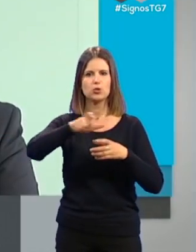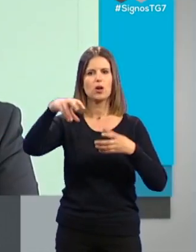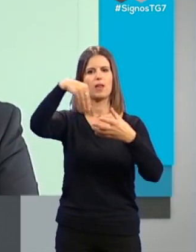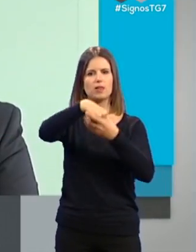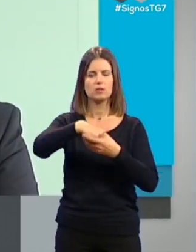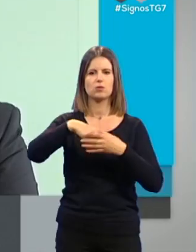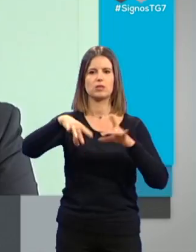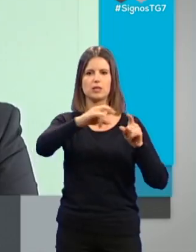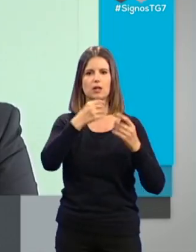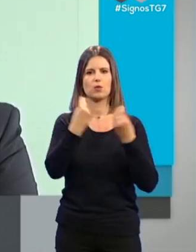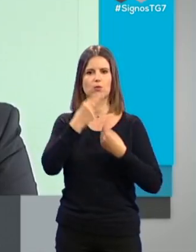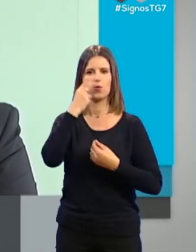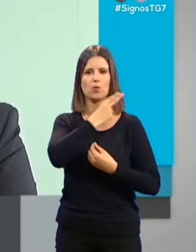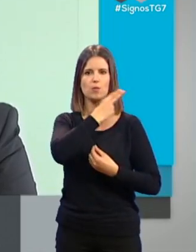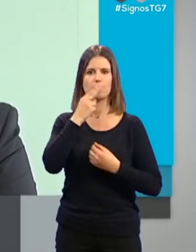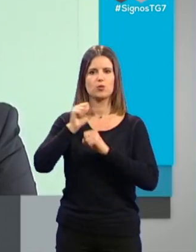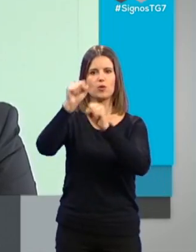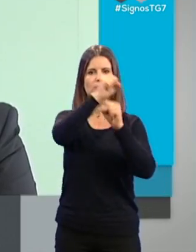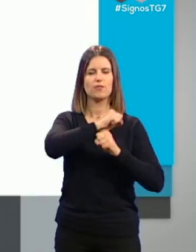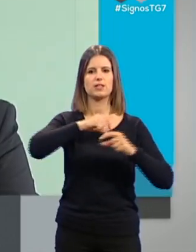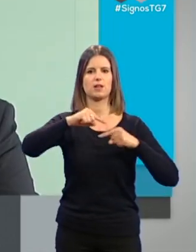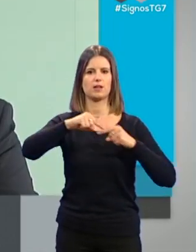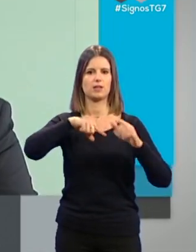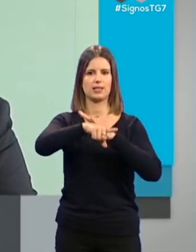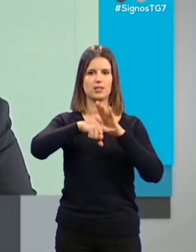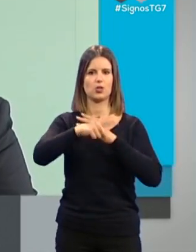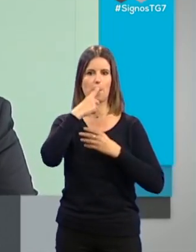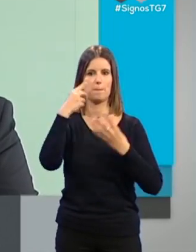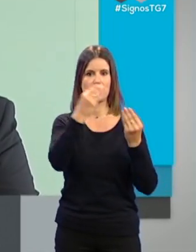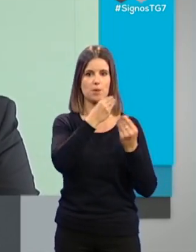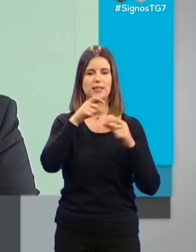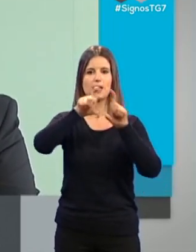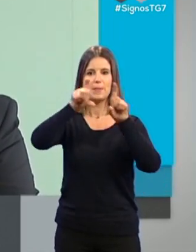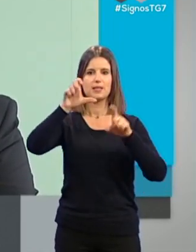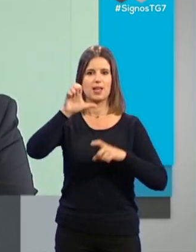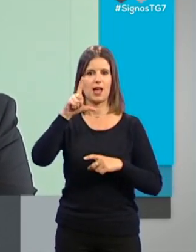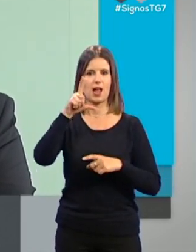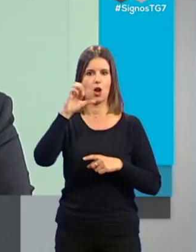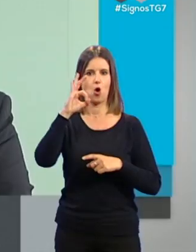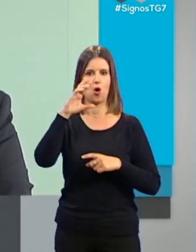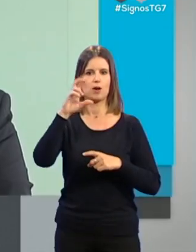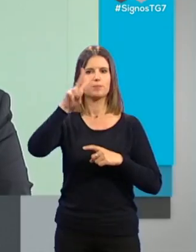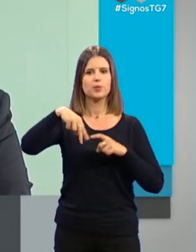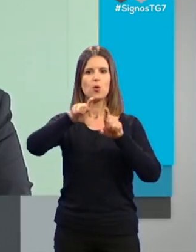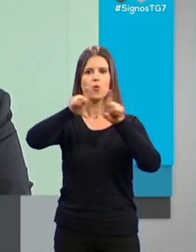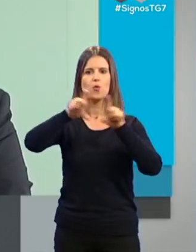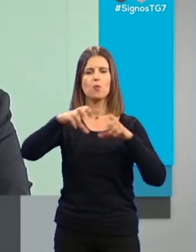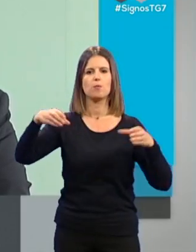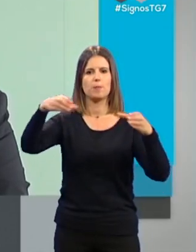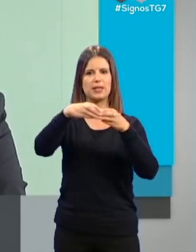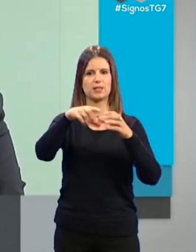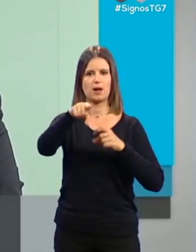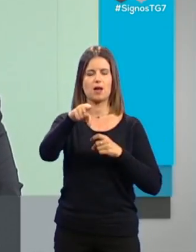tierra, comprometida con la defensa y la gestión del medio ambiente. A la empresa Herogra, que es un grupo empresarial radicado